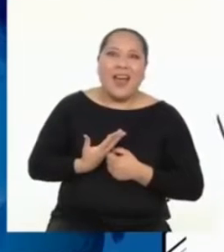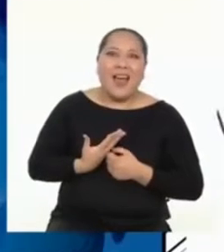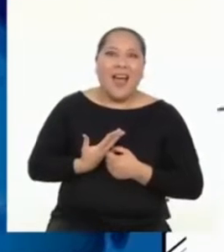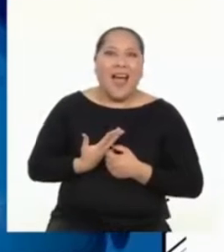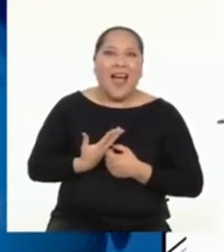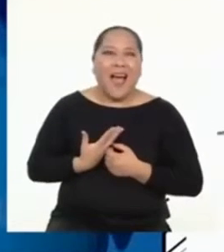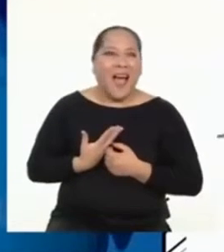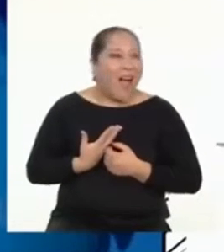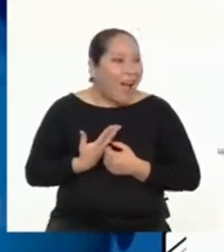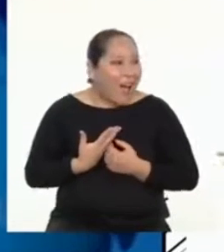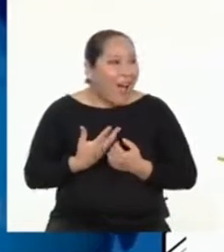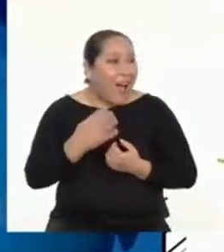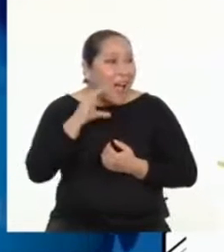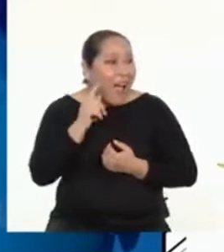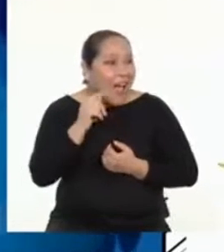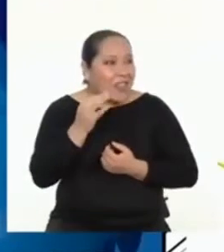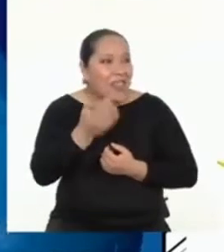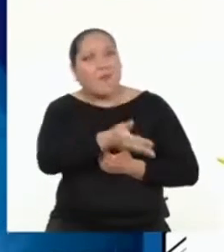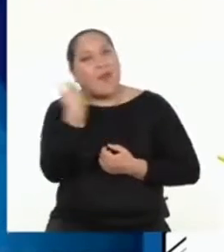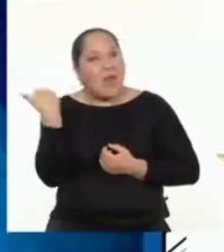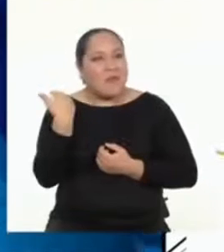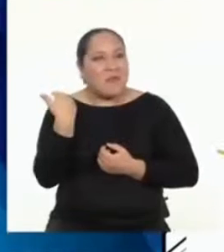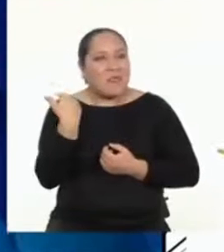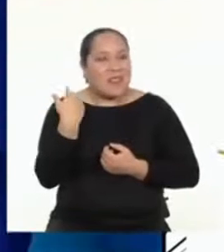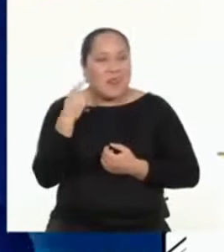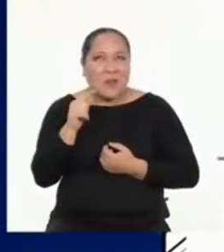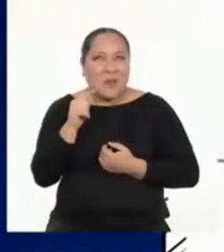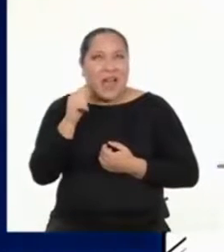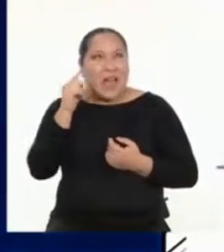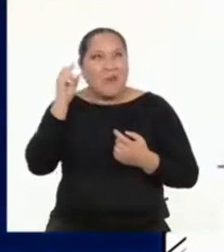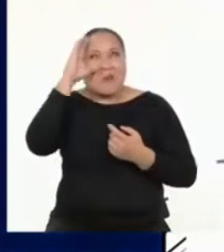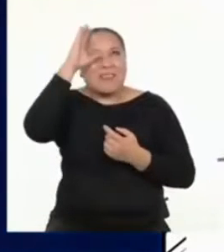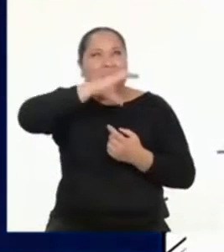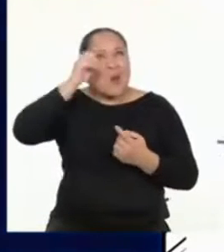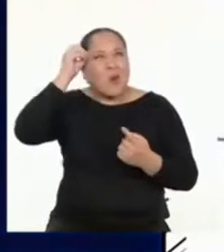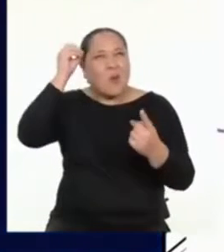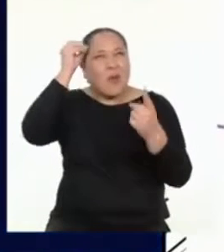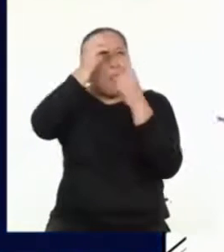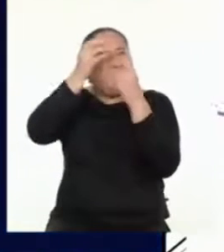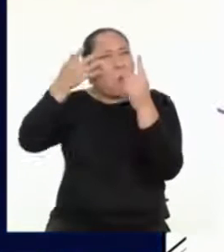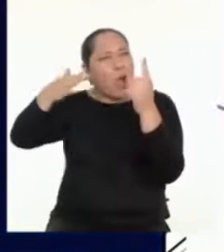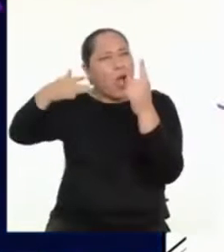Se volvió hacia Katy. Katy, vamos a ir por el mayor reto que puedas imaginar.